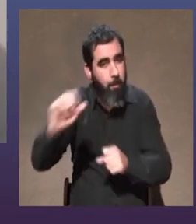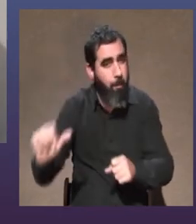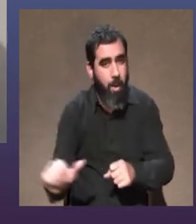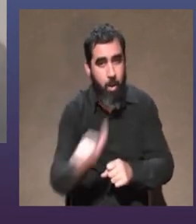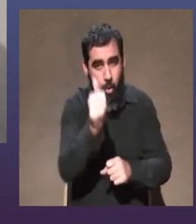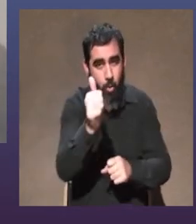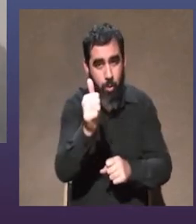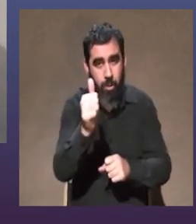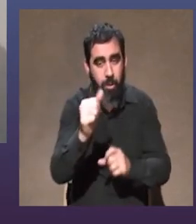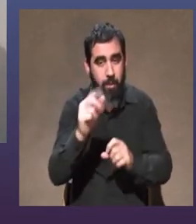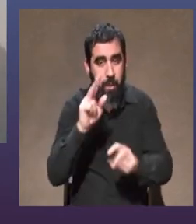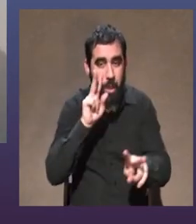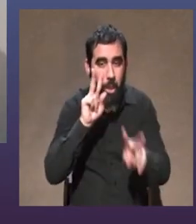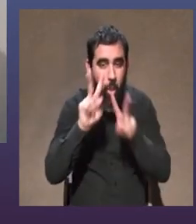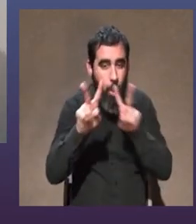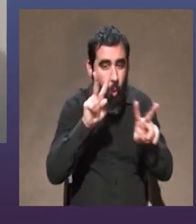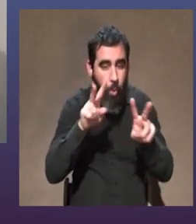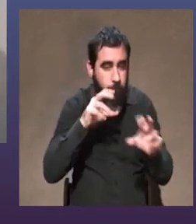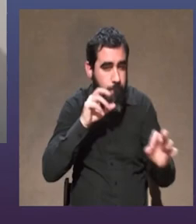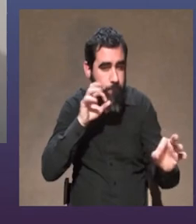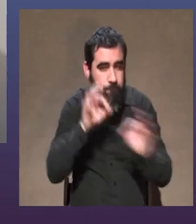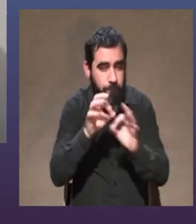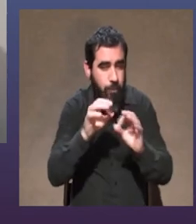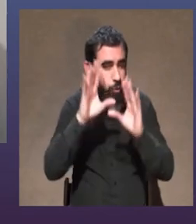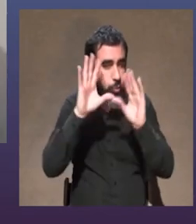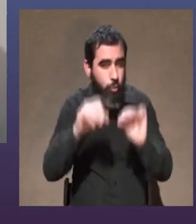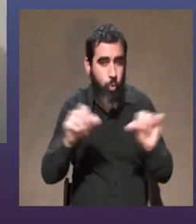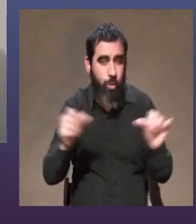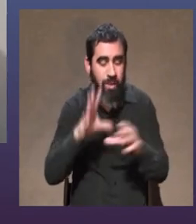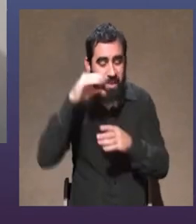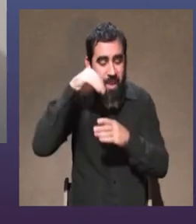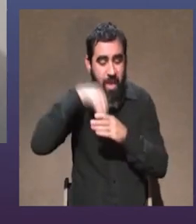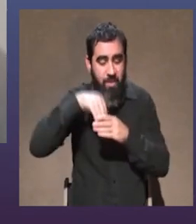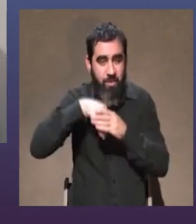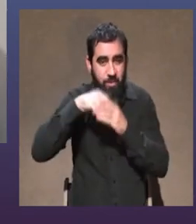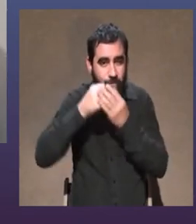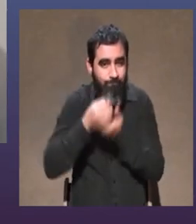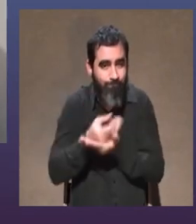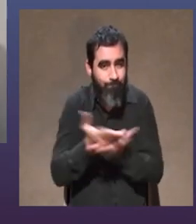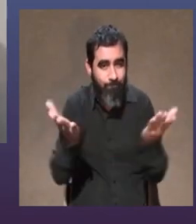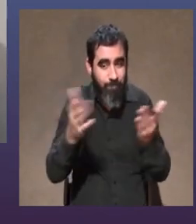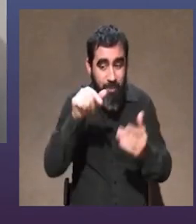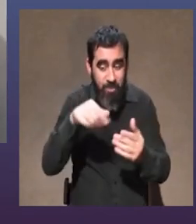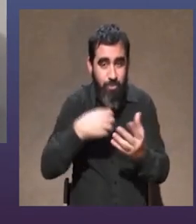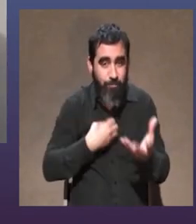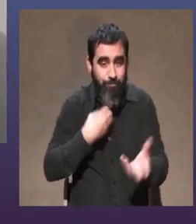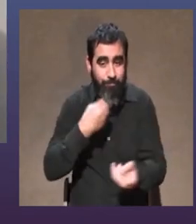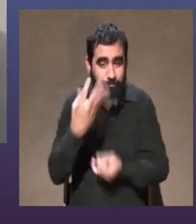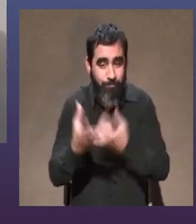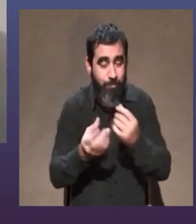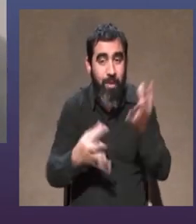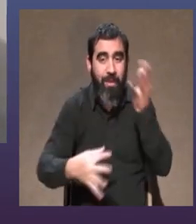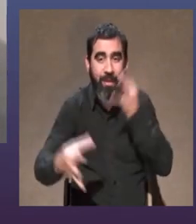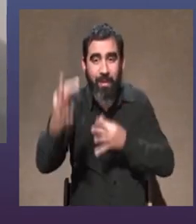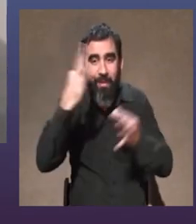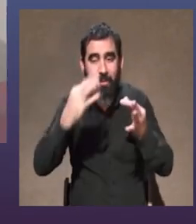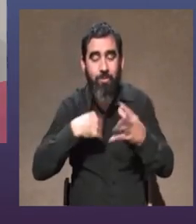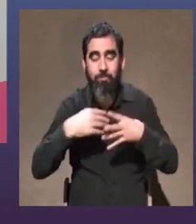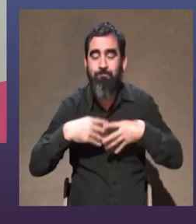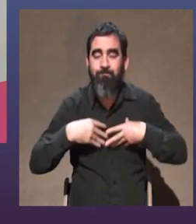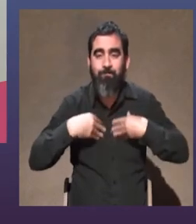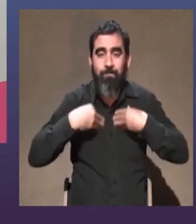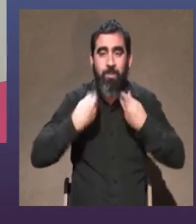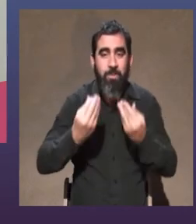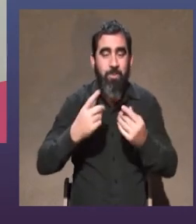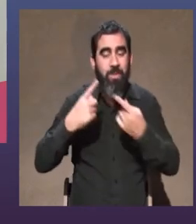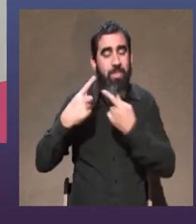para lograr pasar por el ojo de la aguja todo lo que le pasa interiormente cuando eso pasa en el teatro uno siente